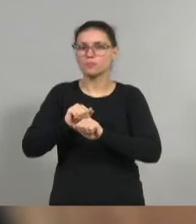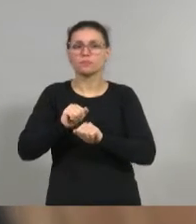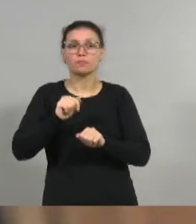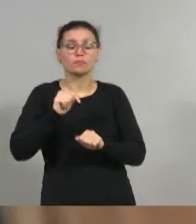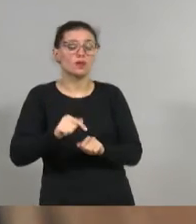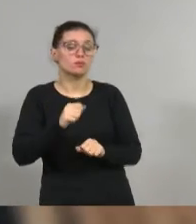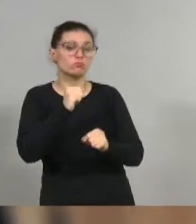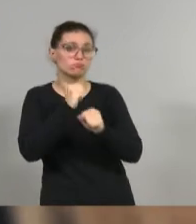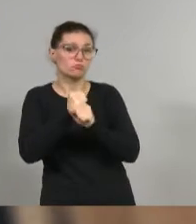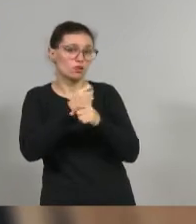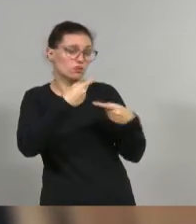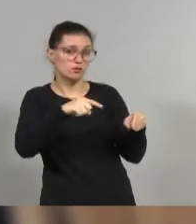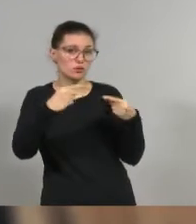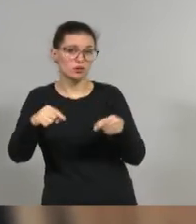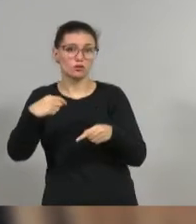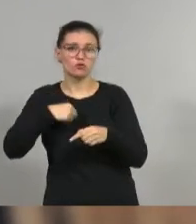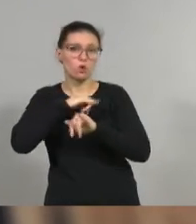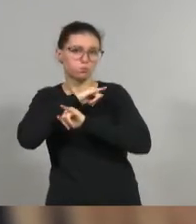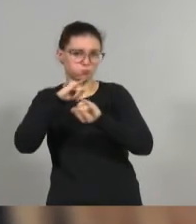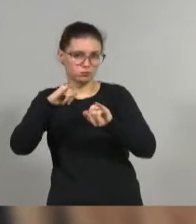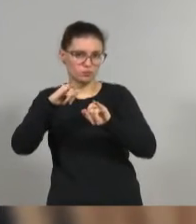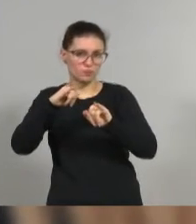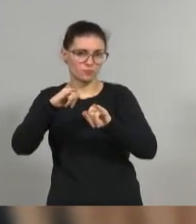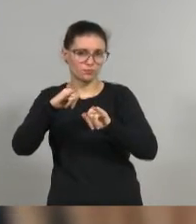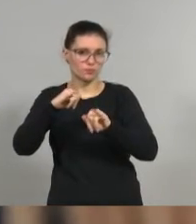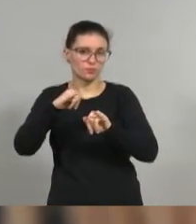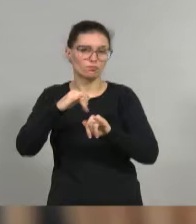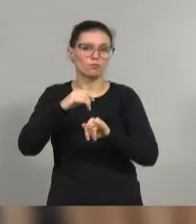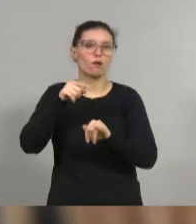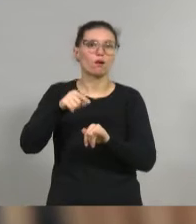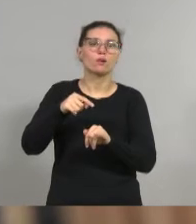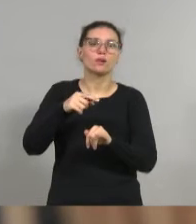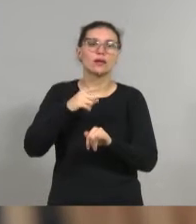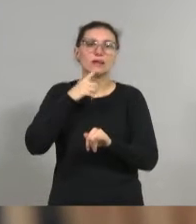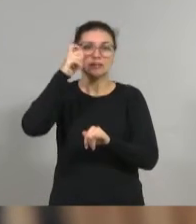trabajos que he publicado, incluso una es mi tesis de doctorado.